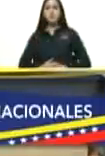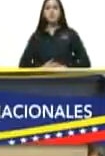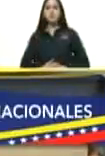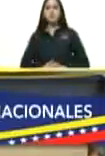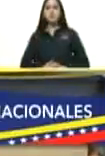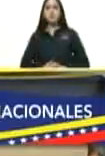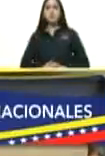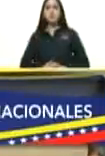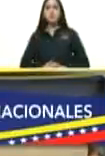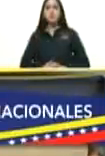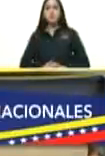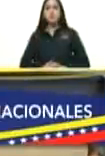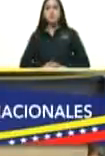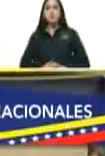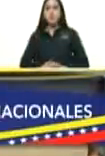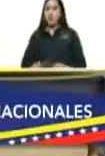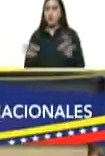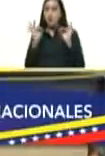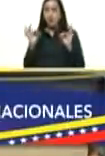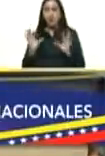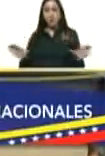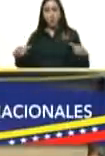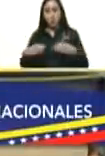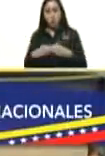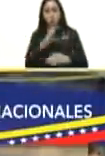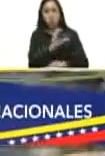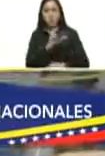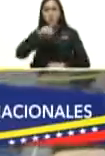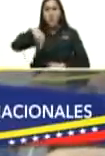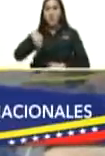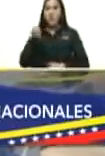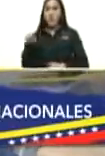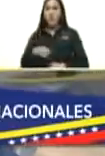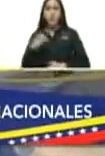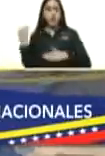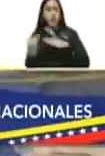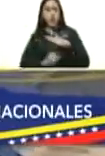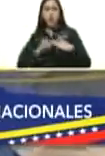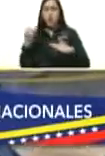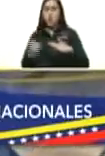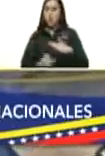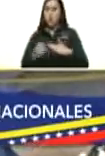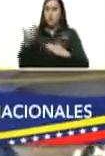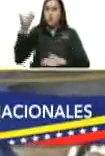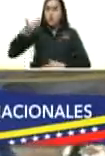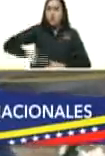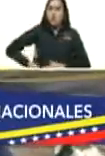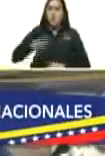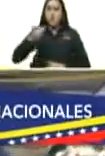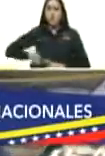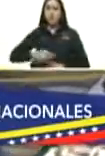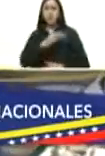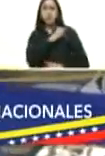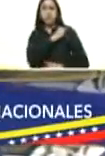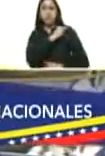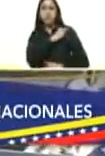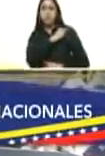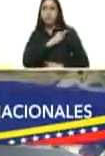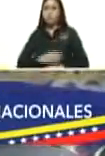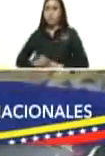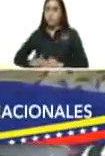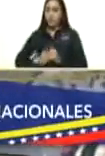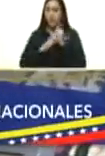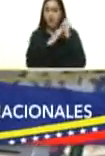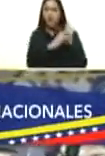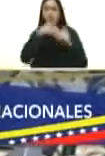y precisamente el Consejo Nacional Electoral es el organismo rector que dirige el poder